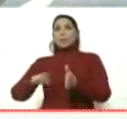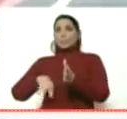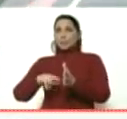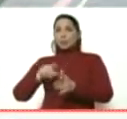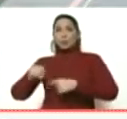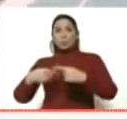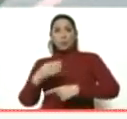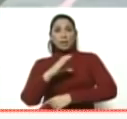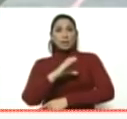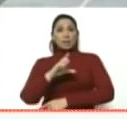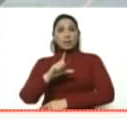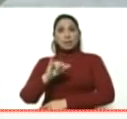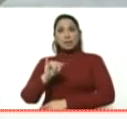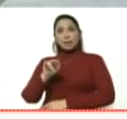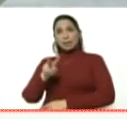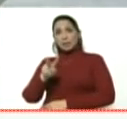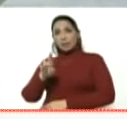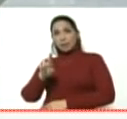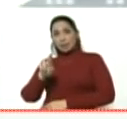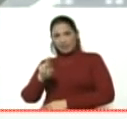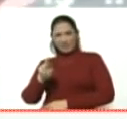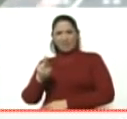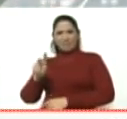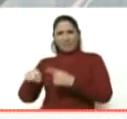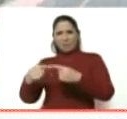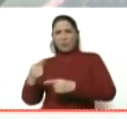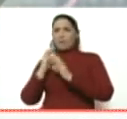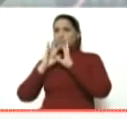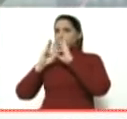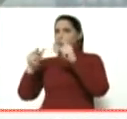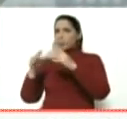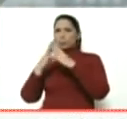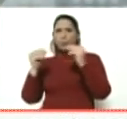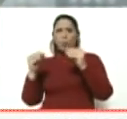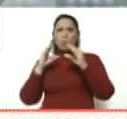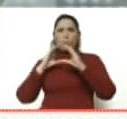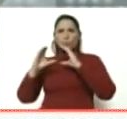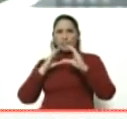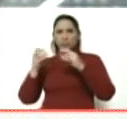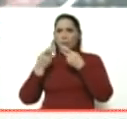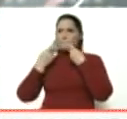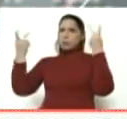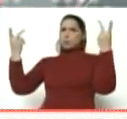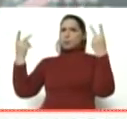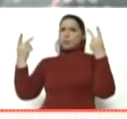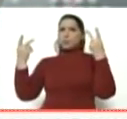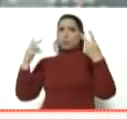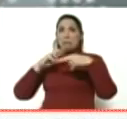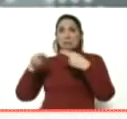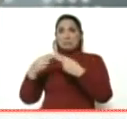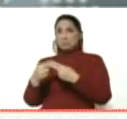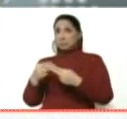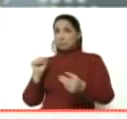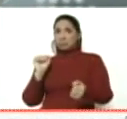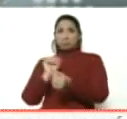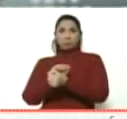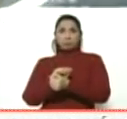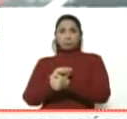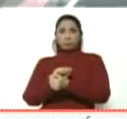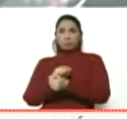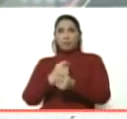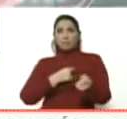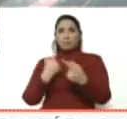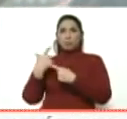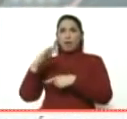Iberalcalá ya delata todo, sale comunicacionalmente y ni siquiera se lo llevan detenido como tal, sino que se lo